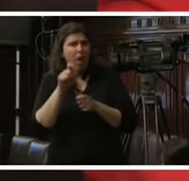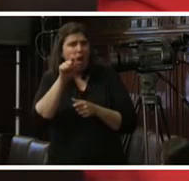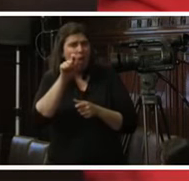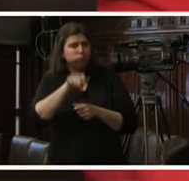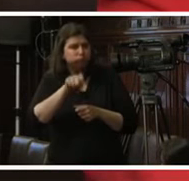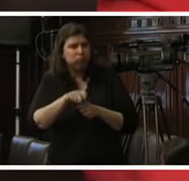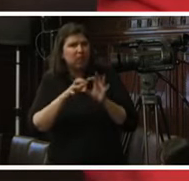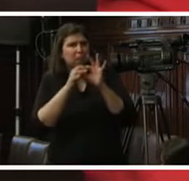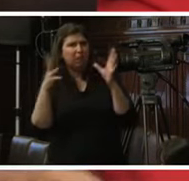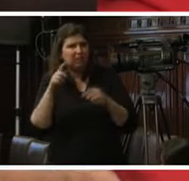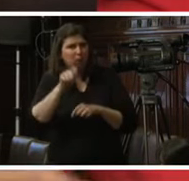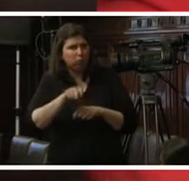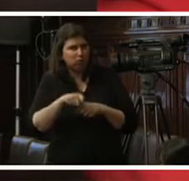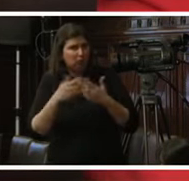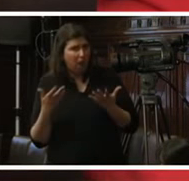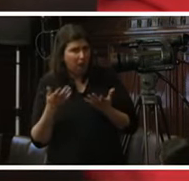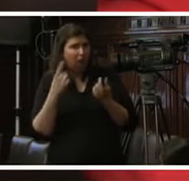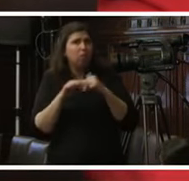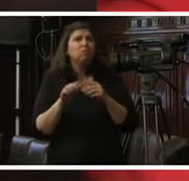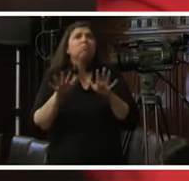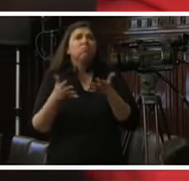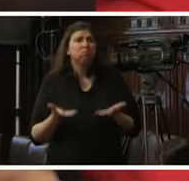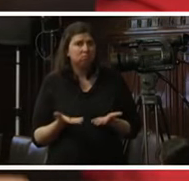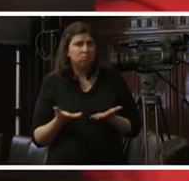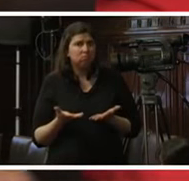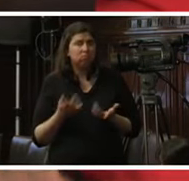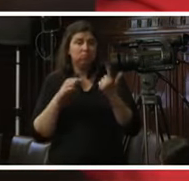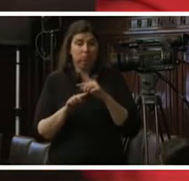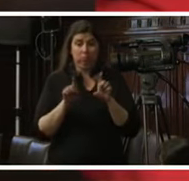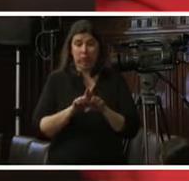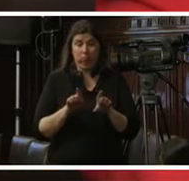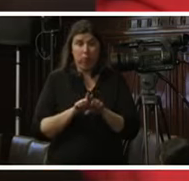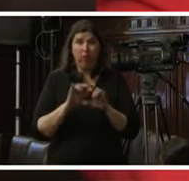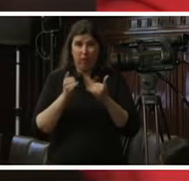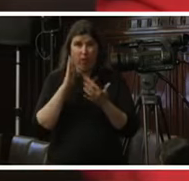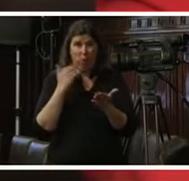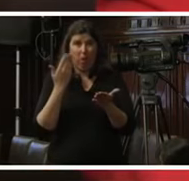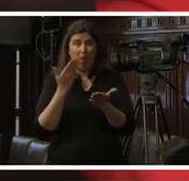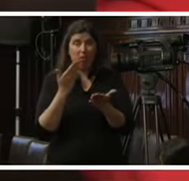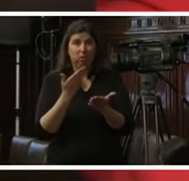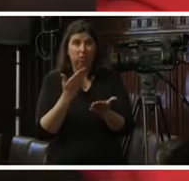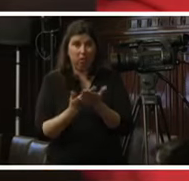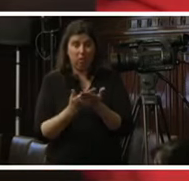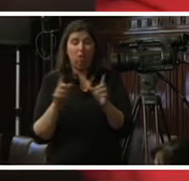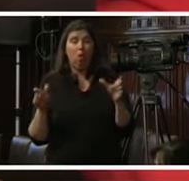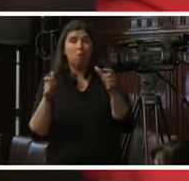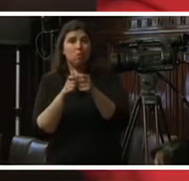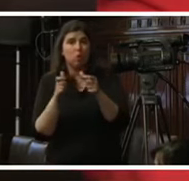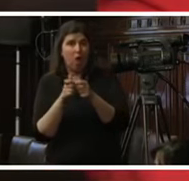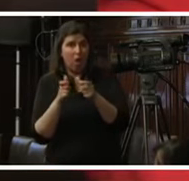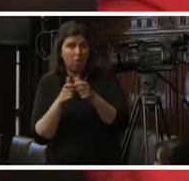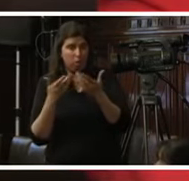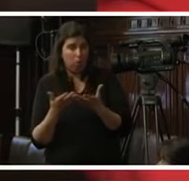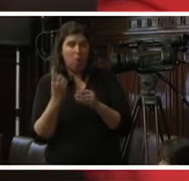independencia judicial y vamos a la misma acervo ya que lo plantea el comisionado Orozco primer